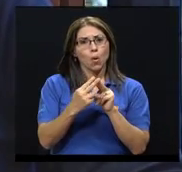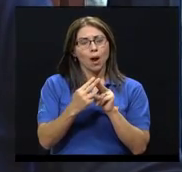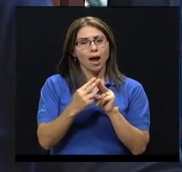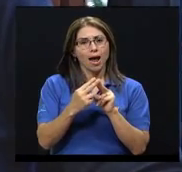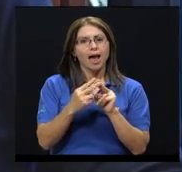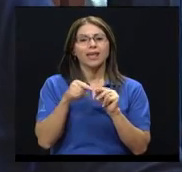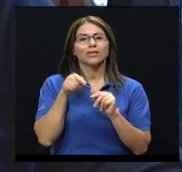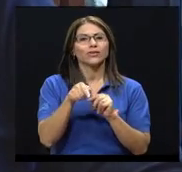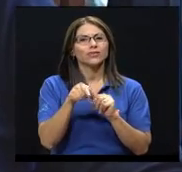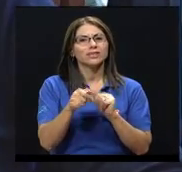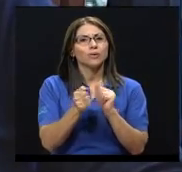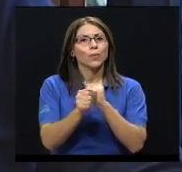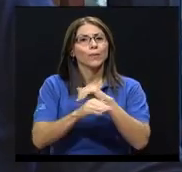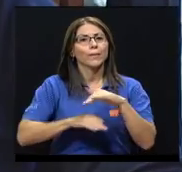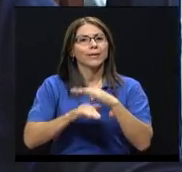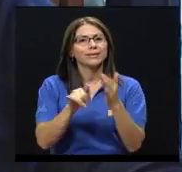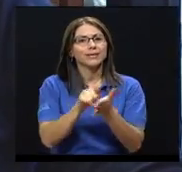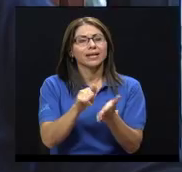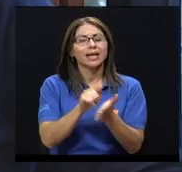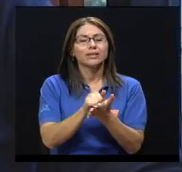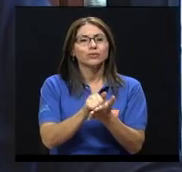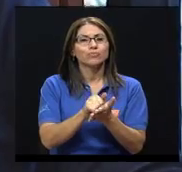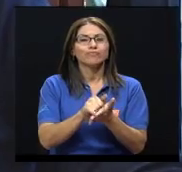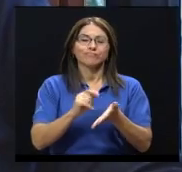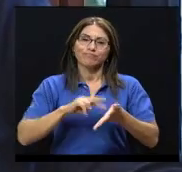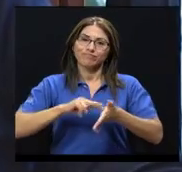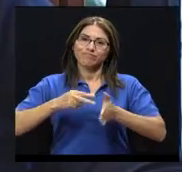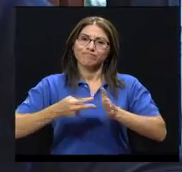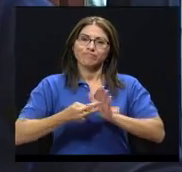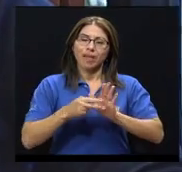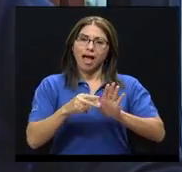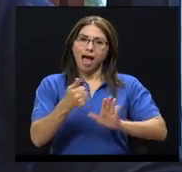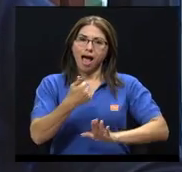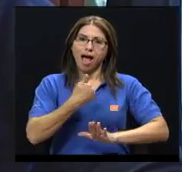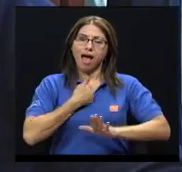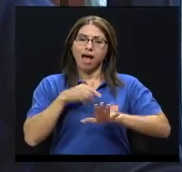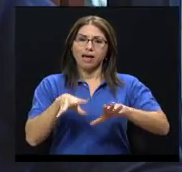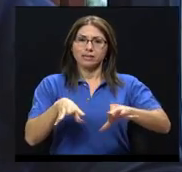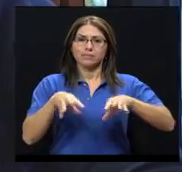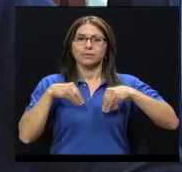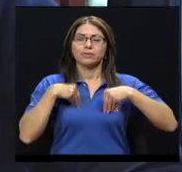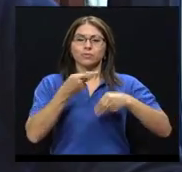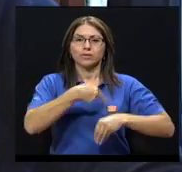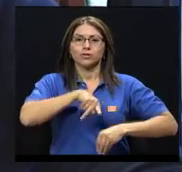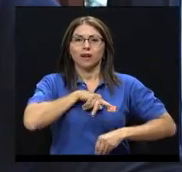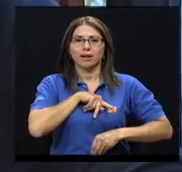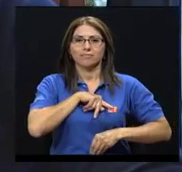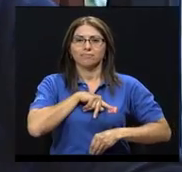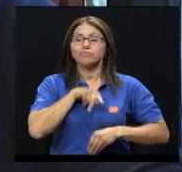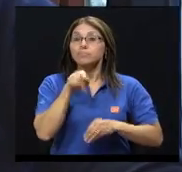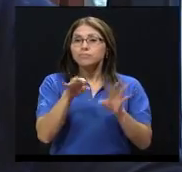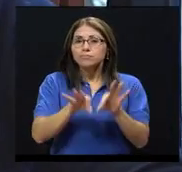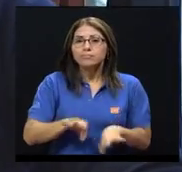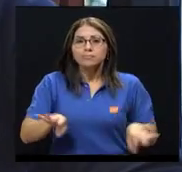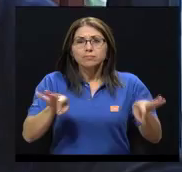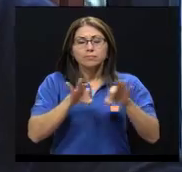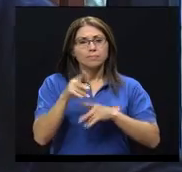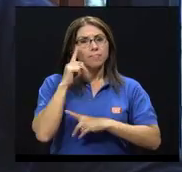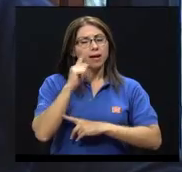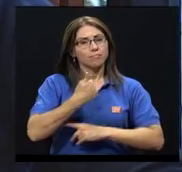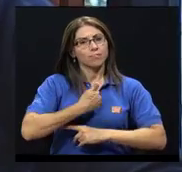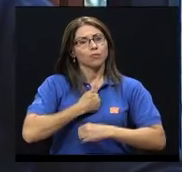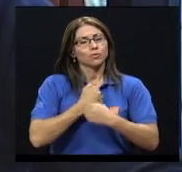ahí a la autoaceptación personal, ambos cosas que son indispensables para tener una buena